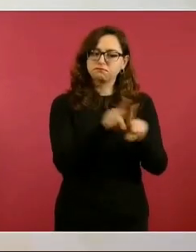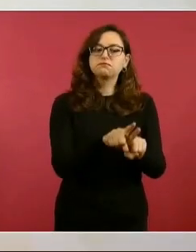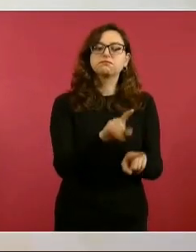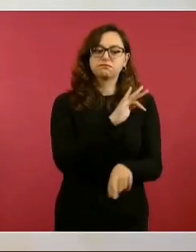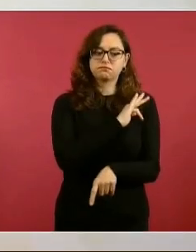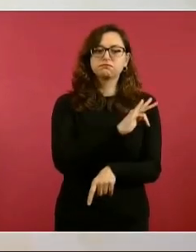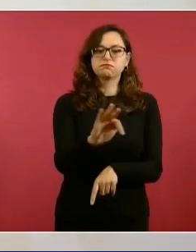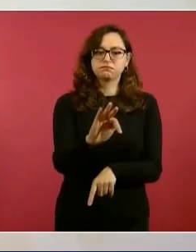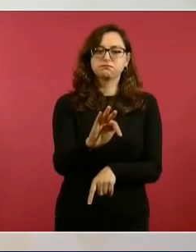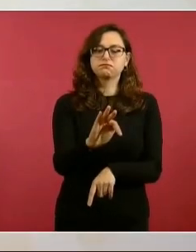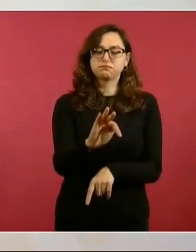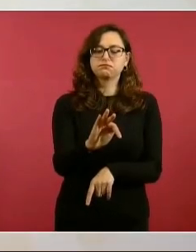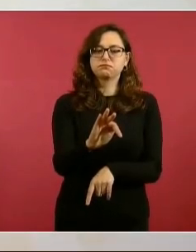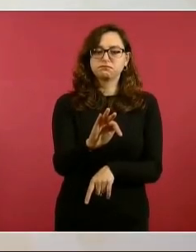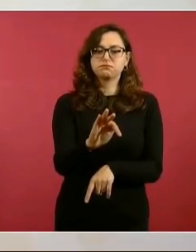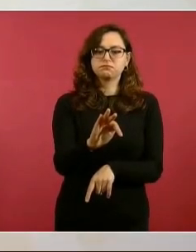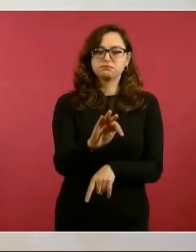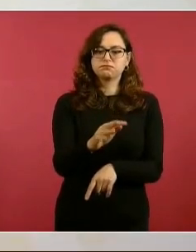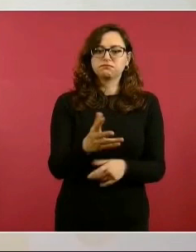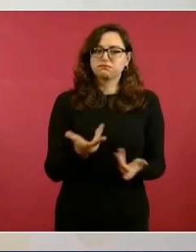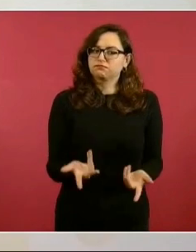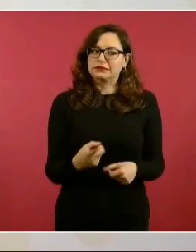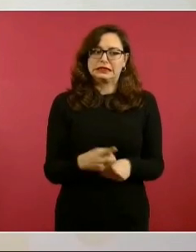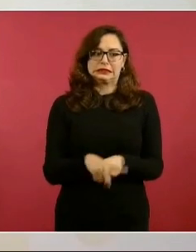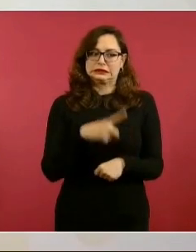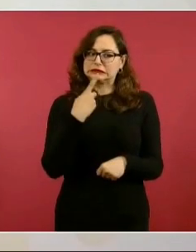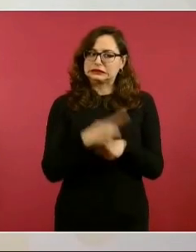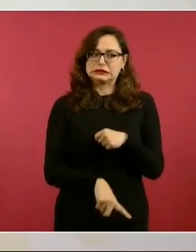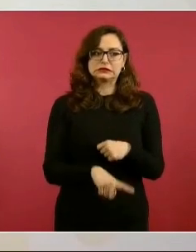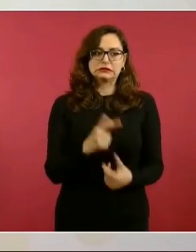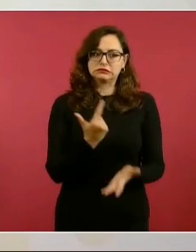causa mucho daño.